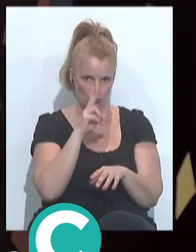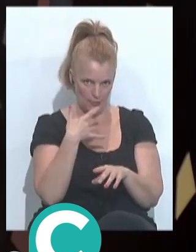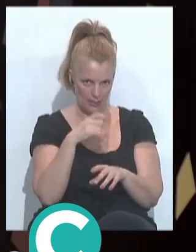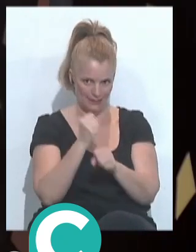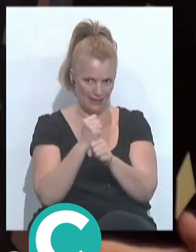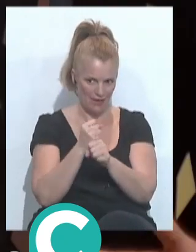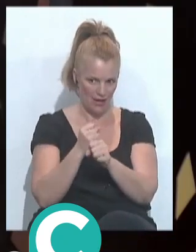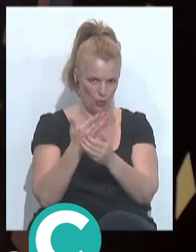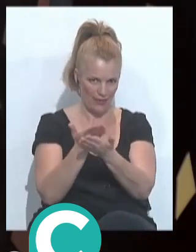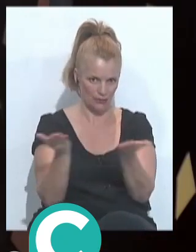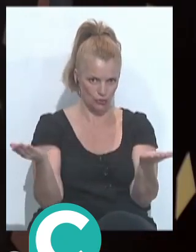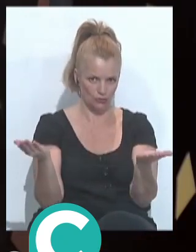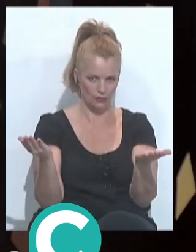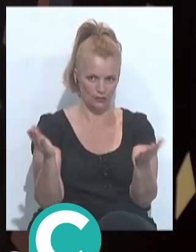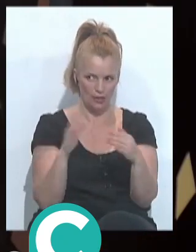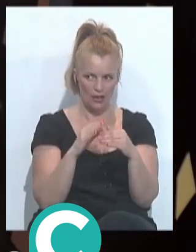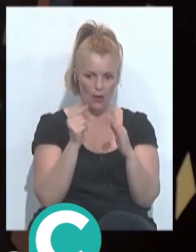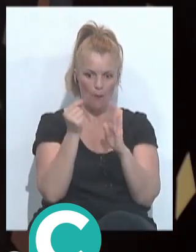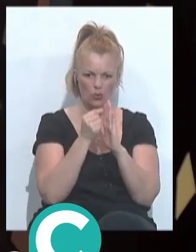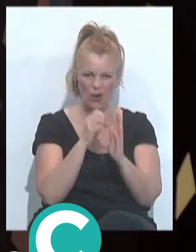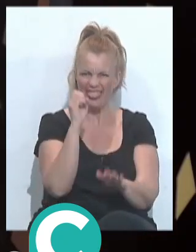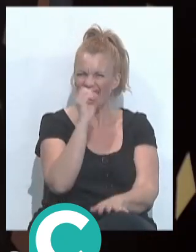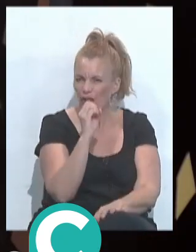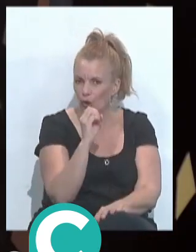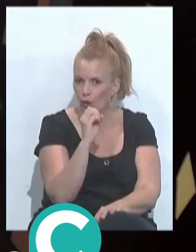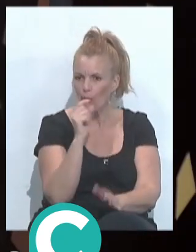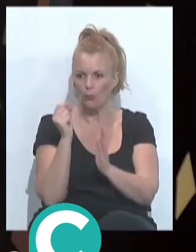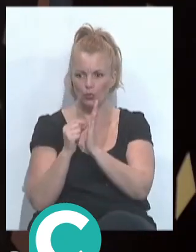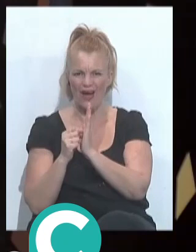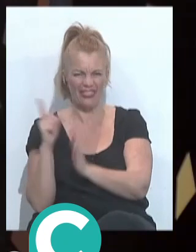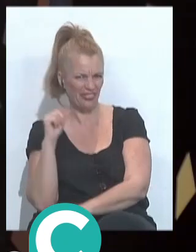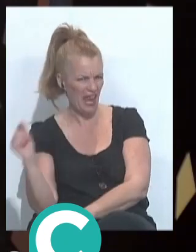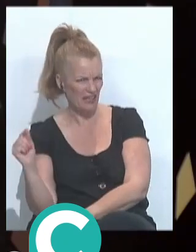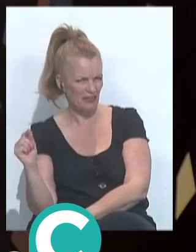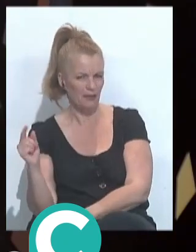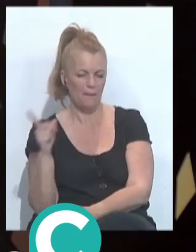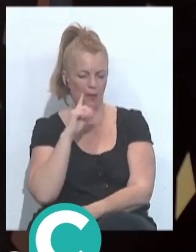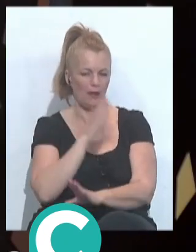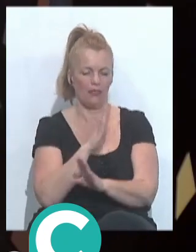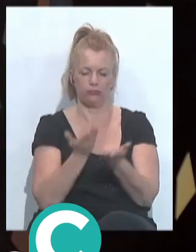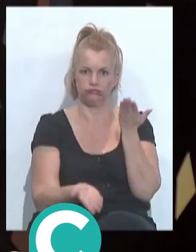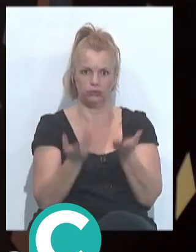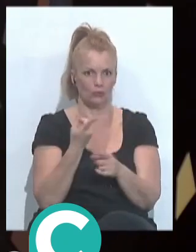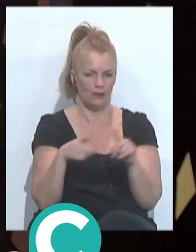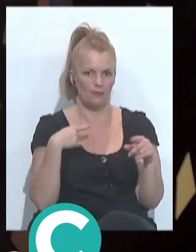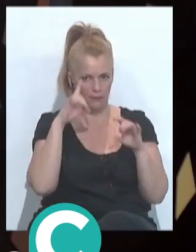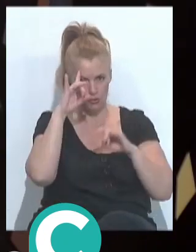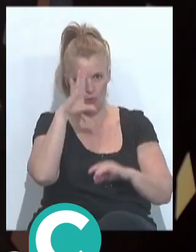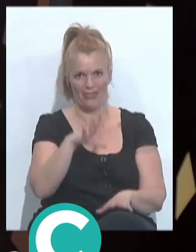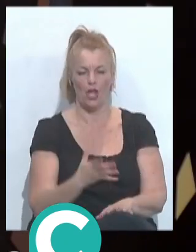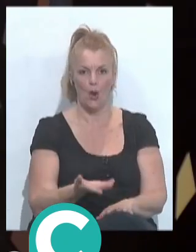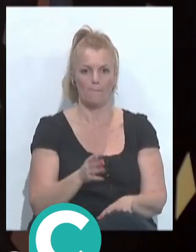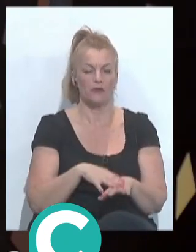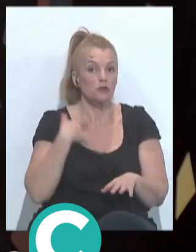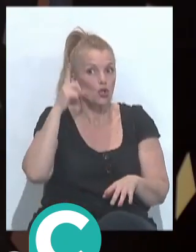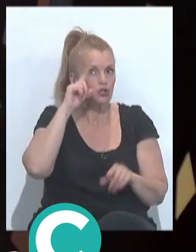el trabajo que hay detrás de eso en este caso puntuar a cero igual que puntuar a cien me parece no sé la verdad que me sorprendió porque